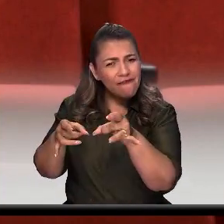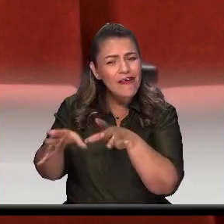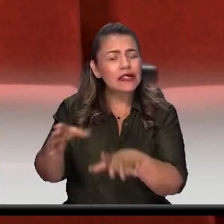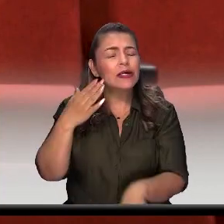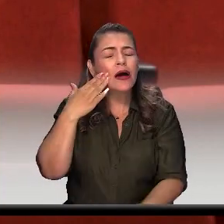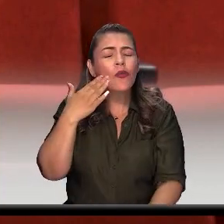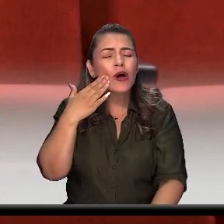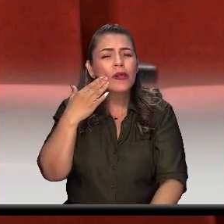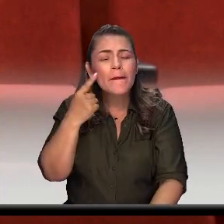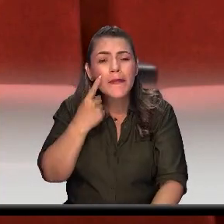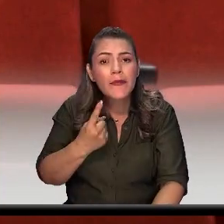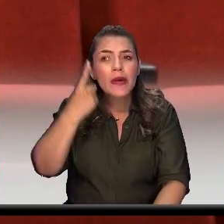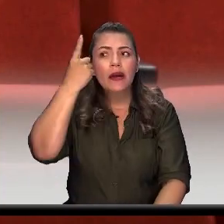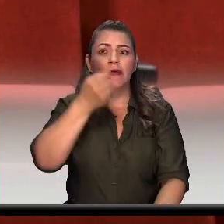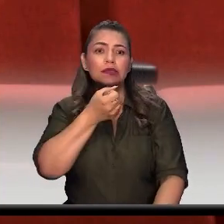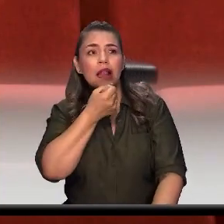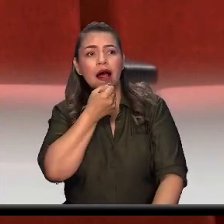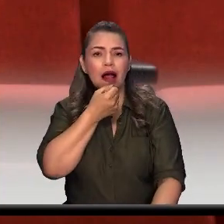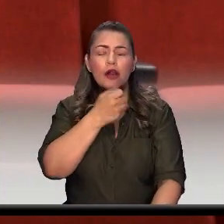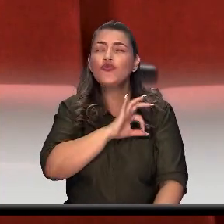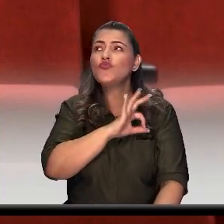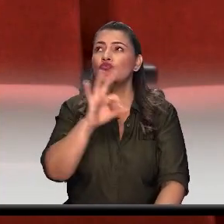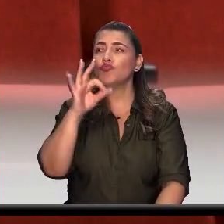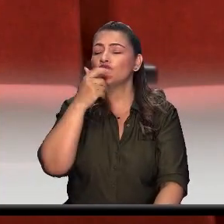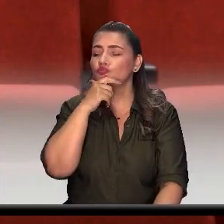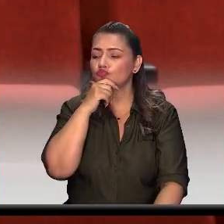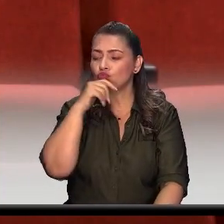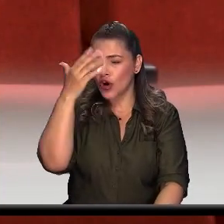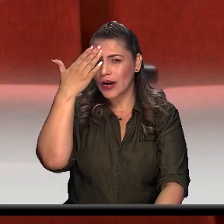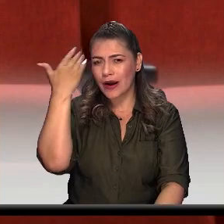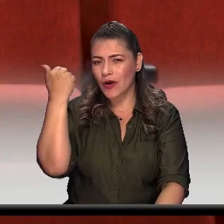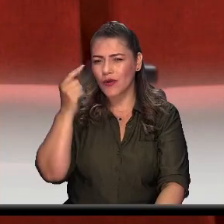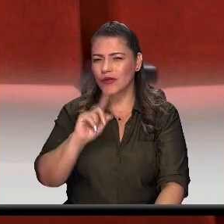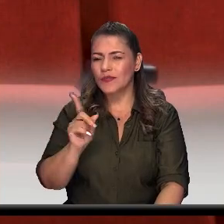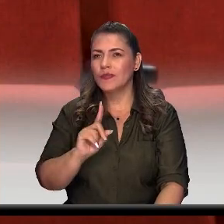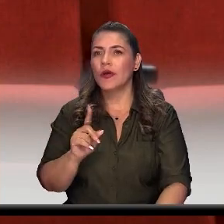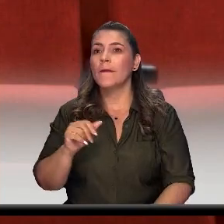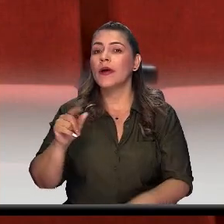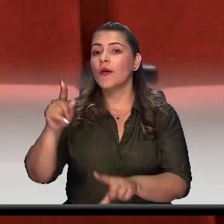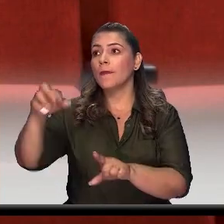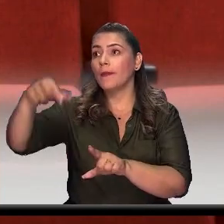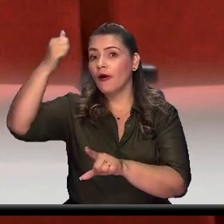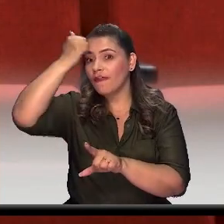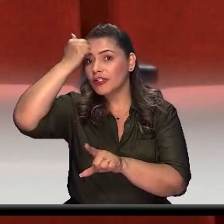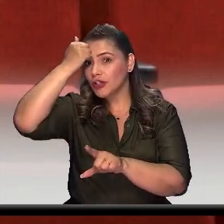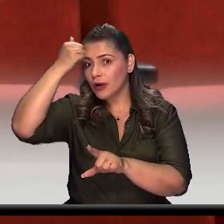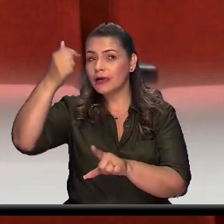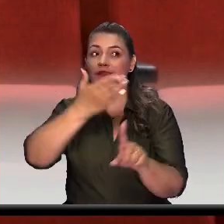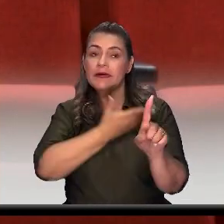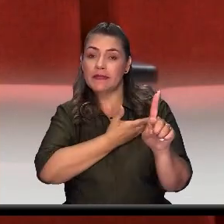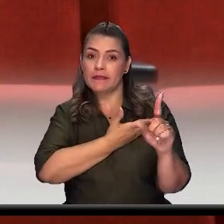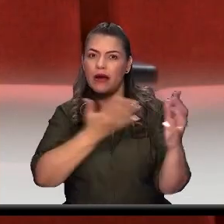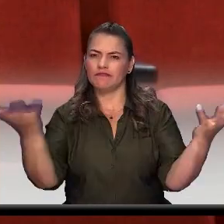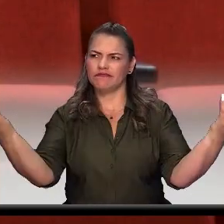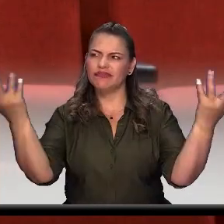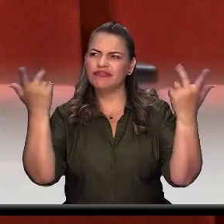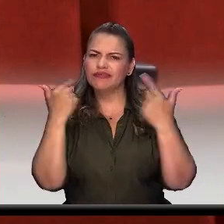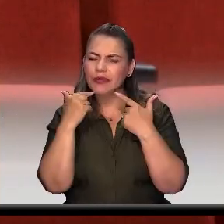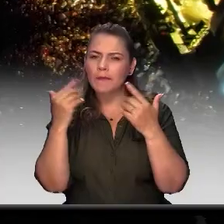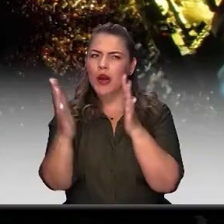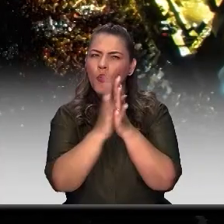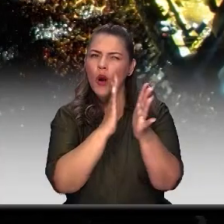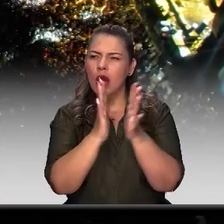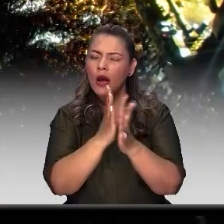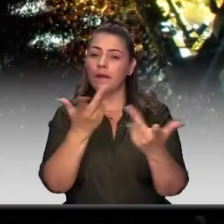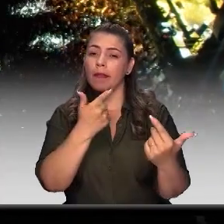vez que me subieron a un escenario, pero sí me lo cuentan los profesores y además mi mamá, que siempre me ha apoyado,